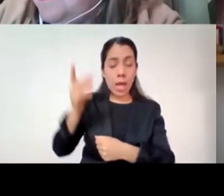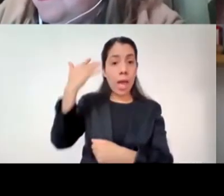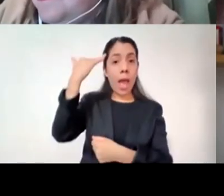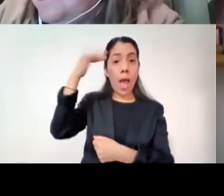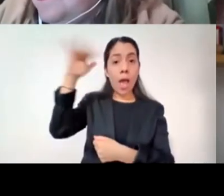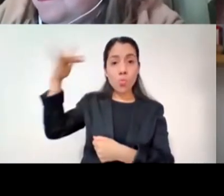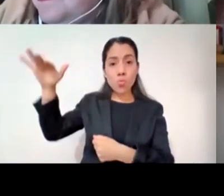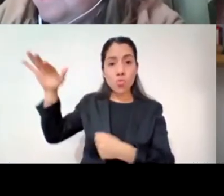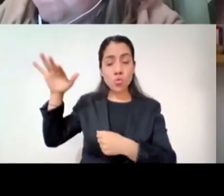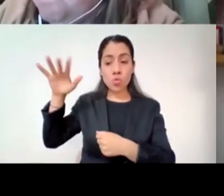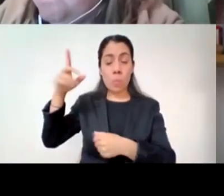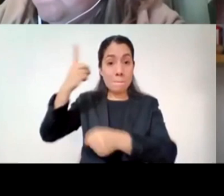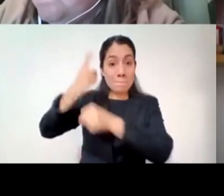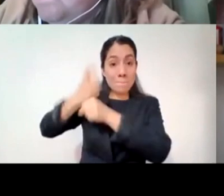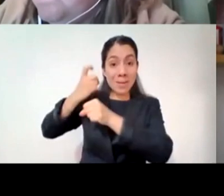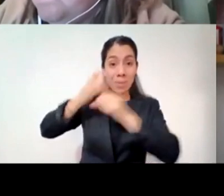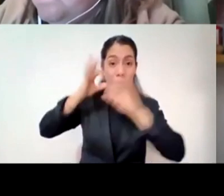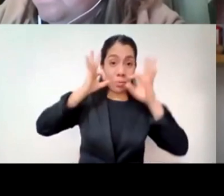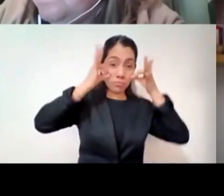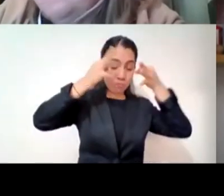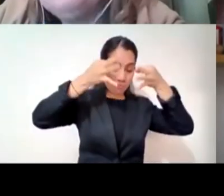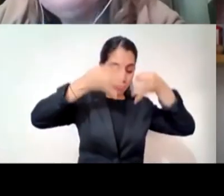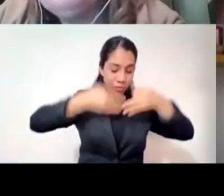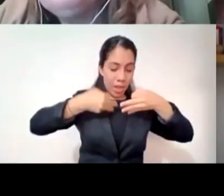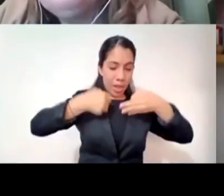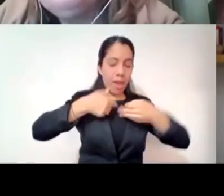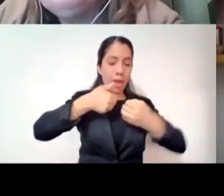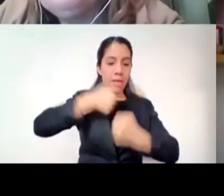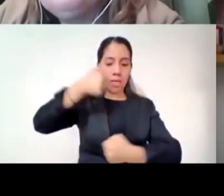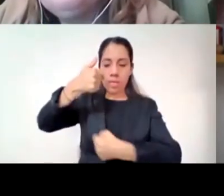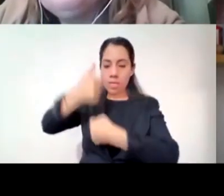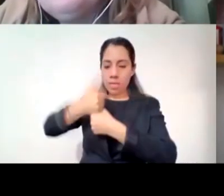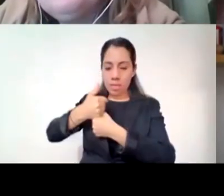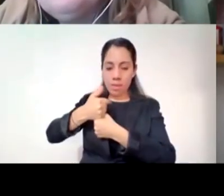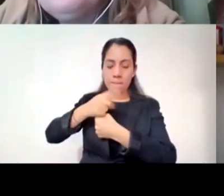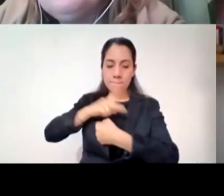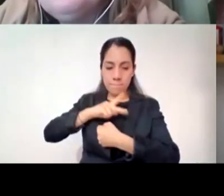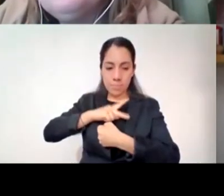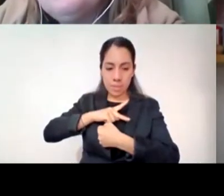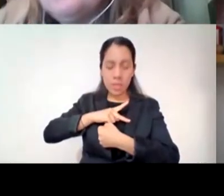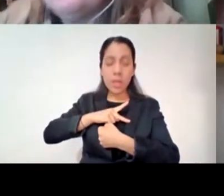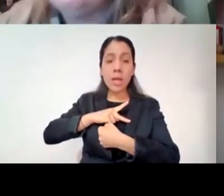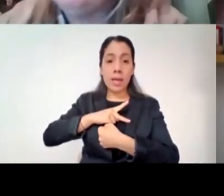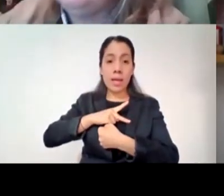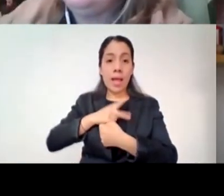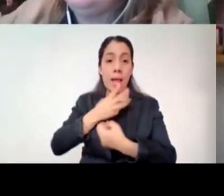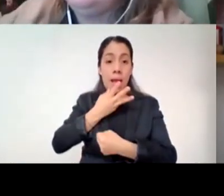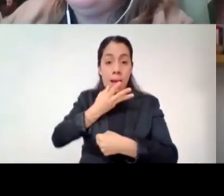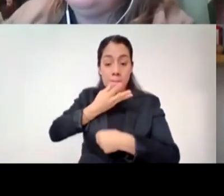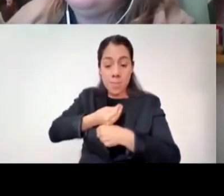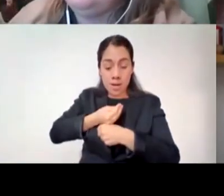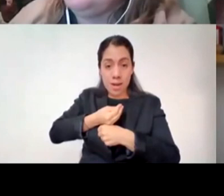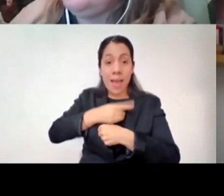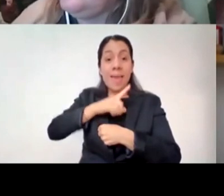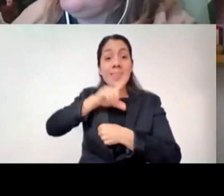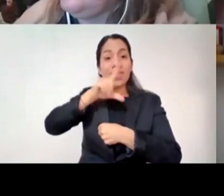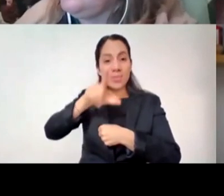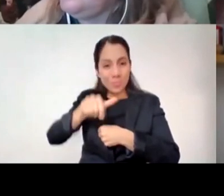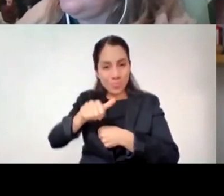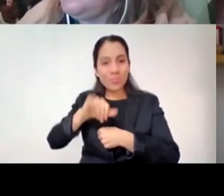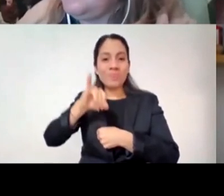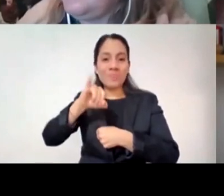nosotros no podemos ser figuras acompañantes resilientes de nuestros niños y de nuestros adultos de nuestros adolescentes que lo